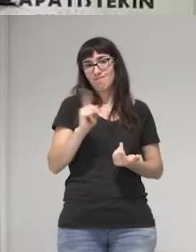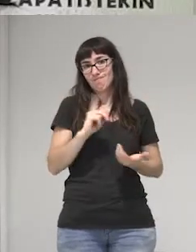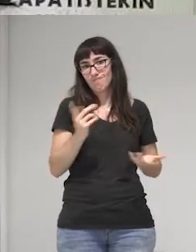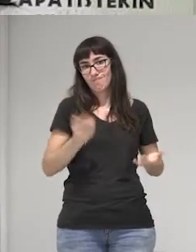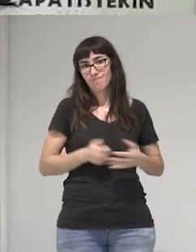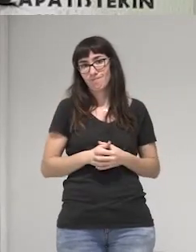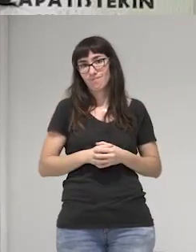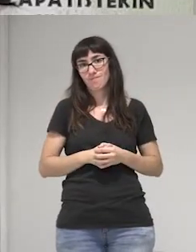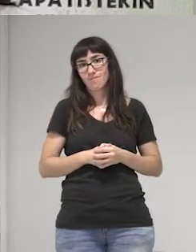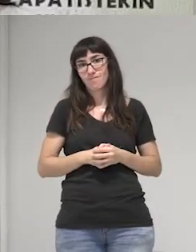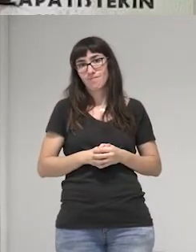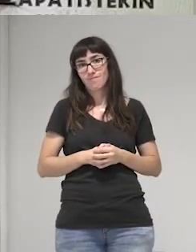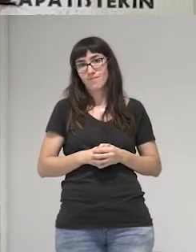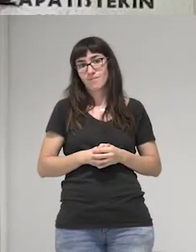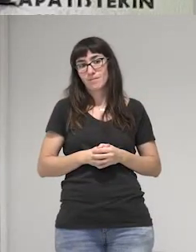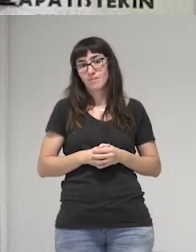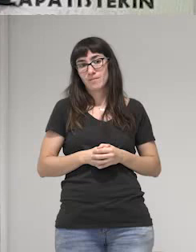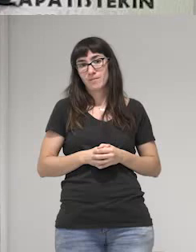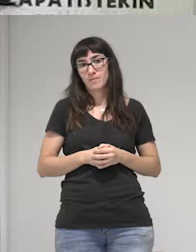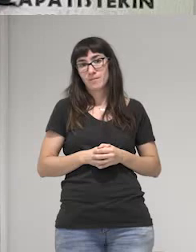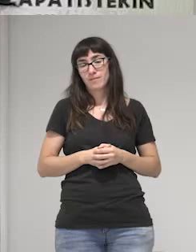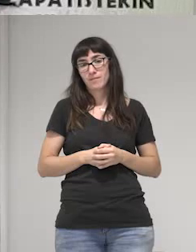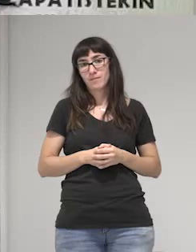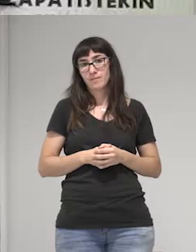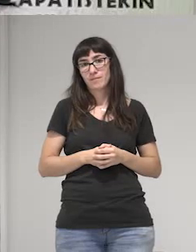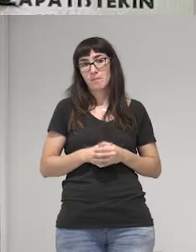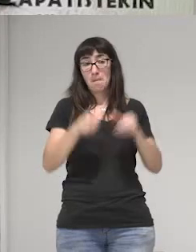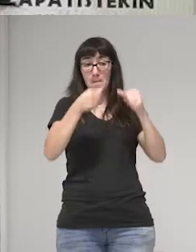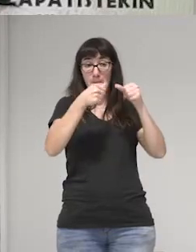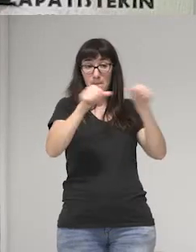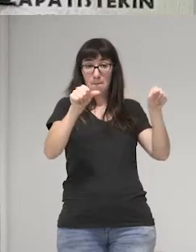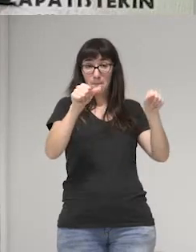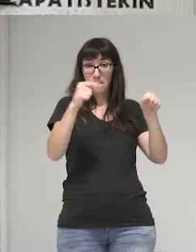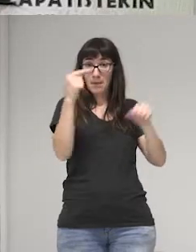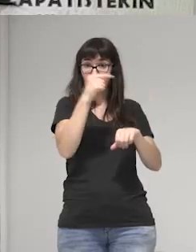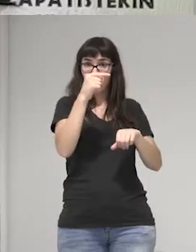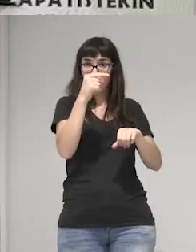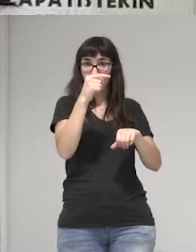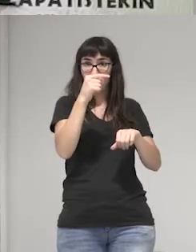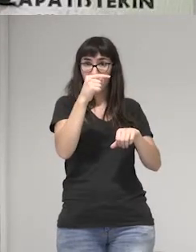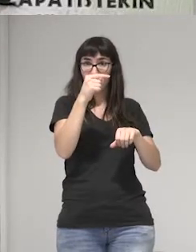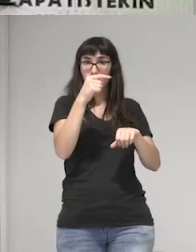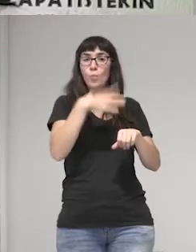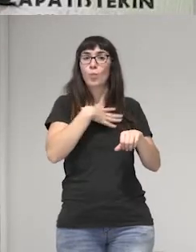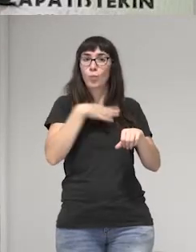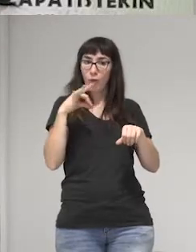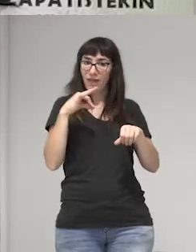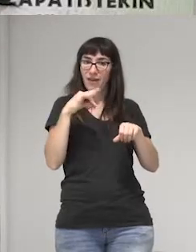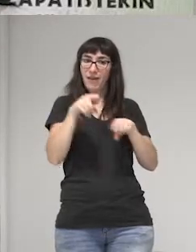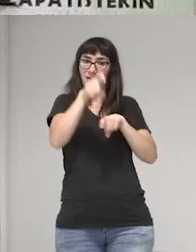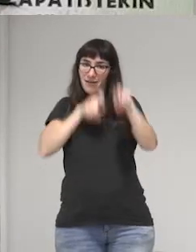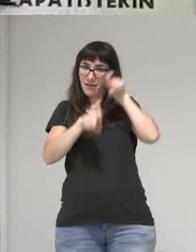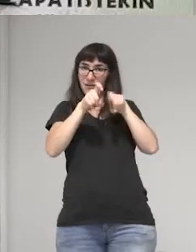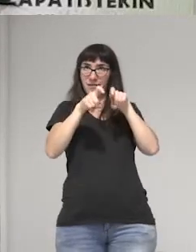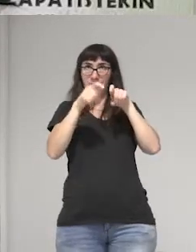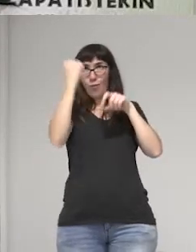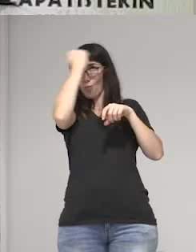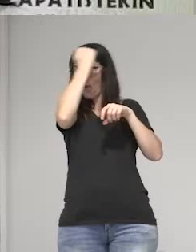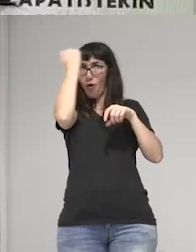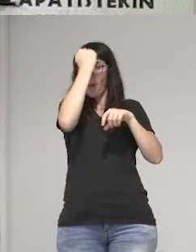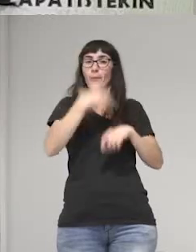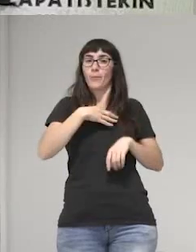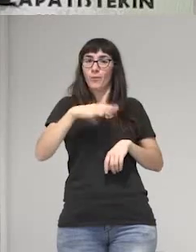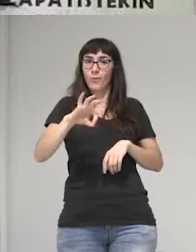Los prejuicios se desaprenden. ¿Sí? Y como son prejuicios entonces son